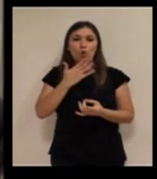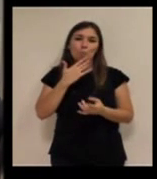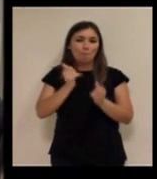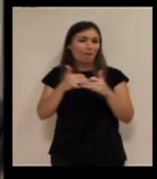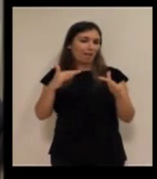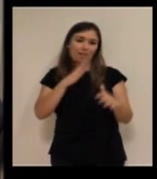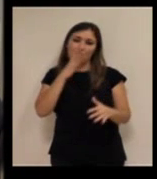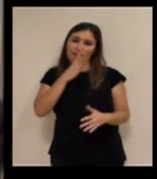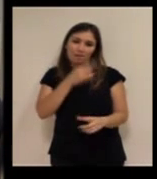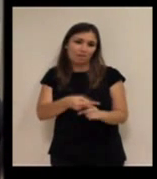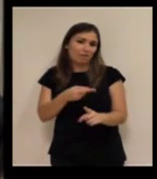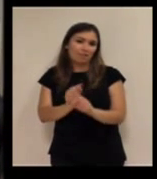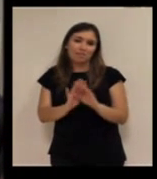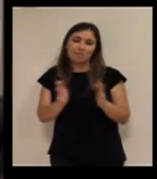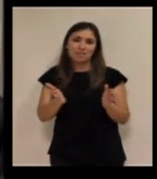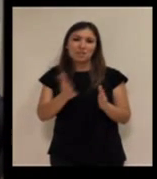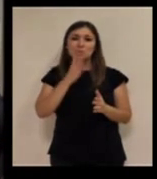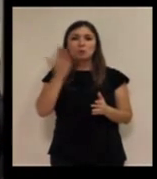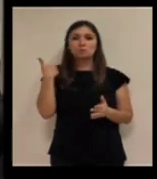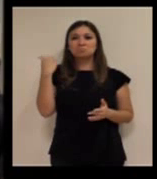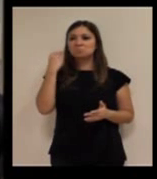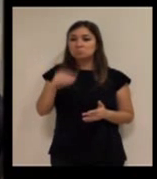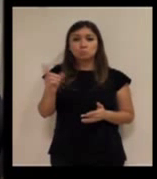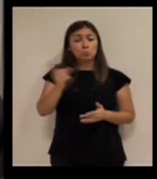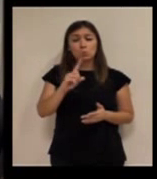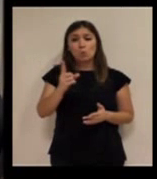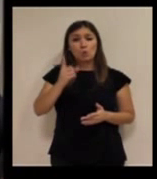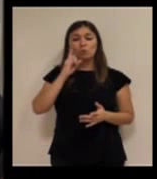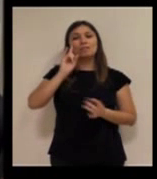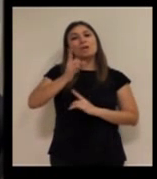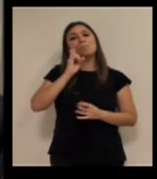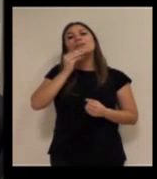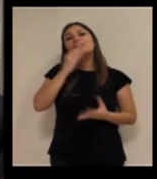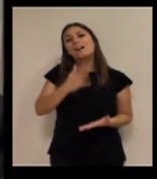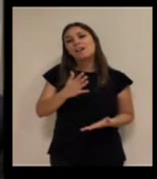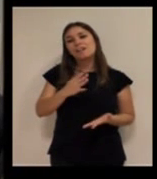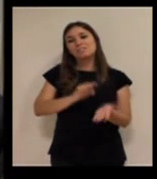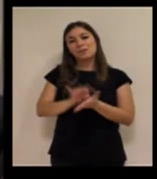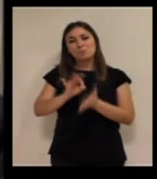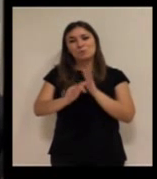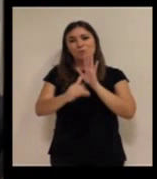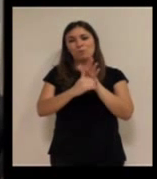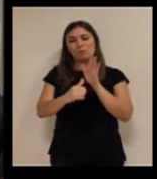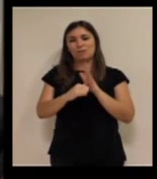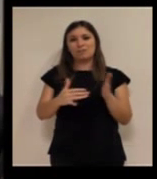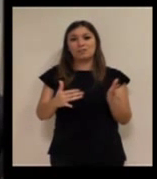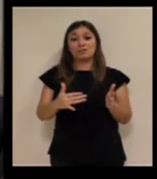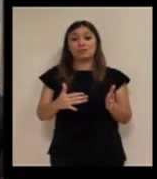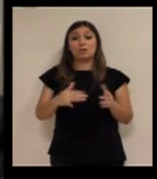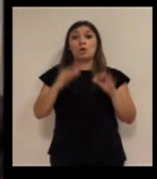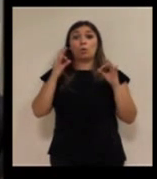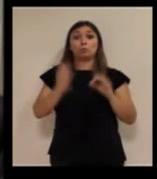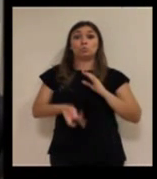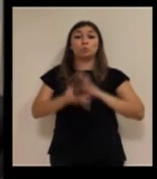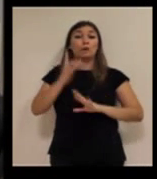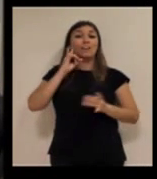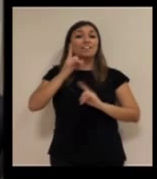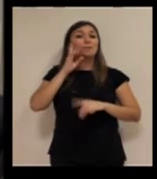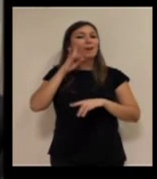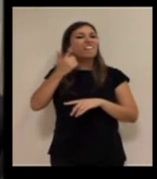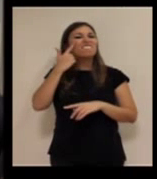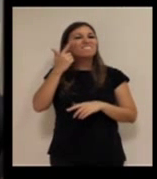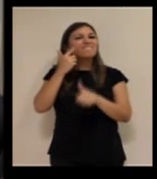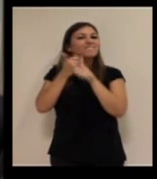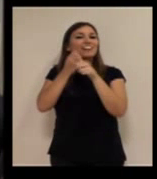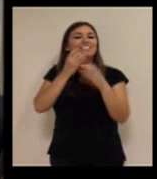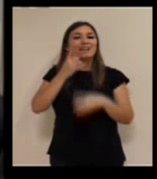yo creo que ha sido algo mágico. Porque ha acercado el servicio al usuario. Yo creo que hasta que no se estableció las llamadas de seguimiento